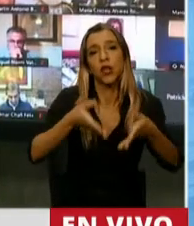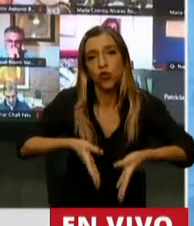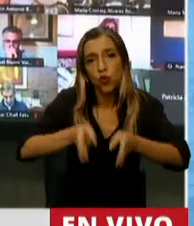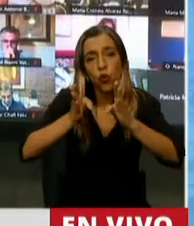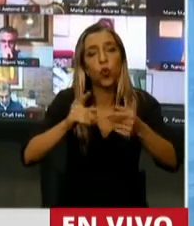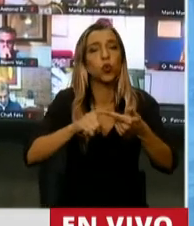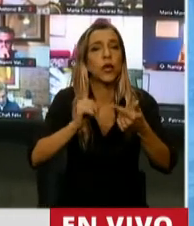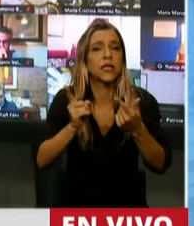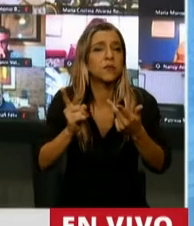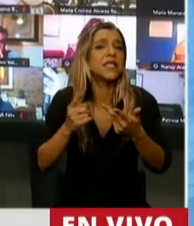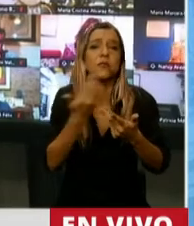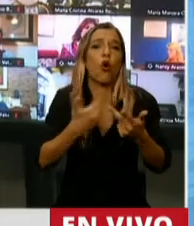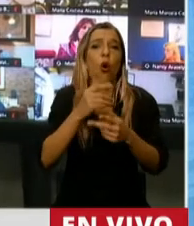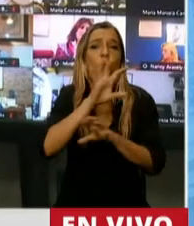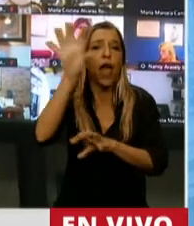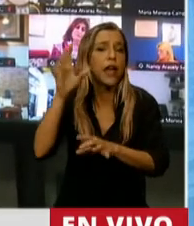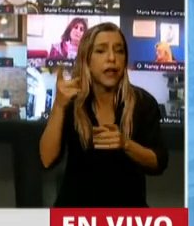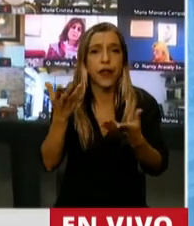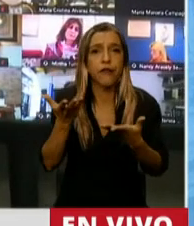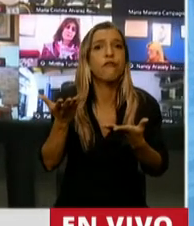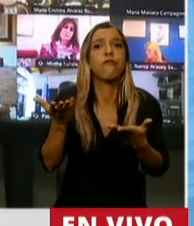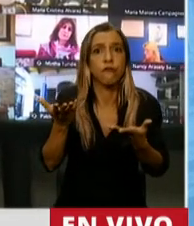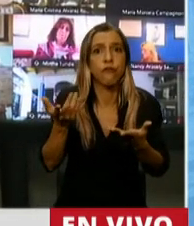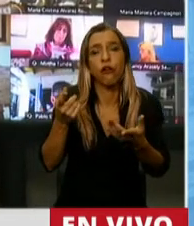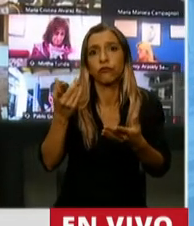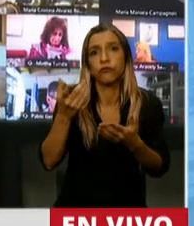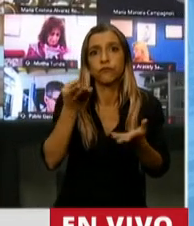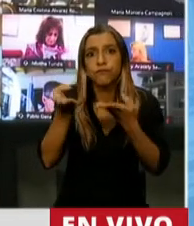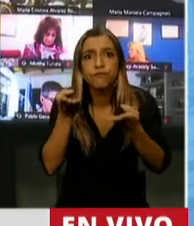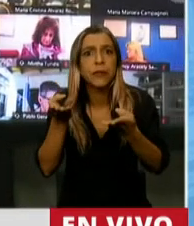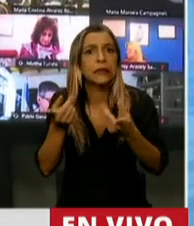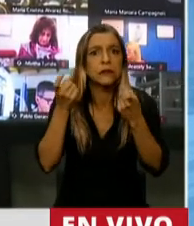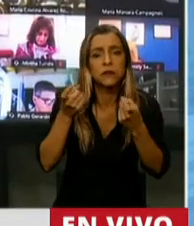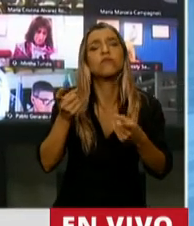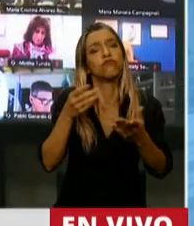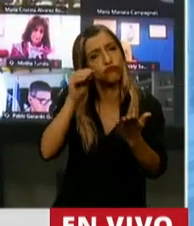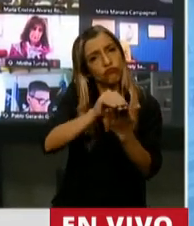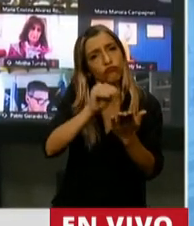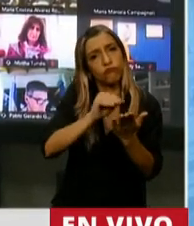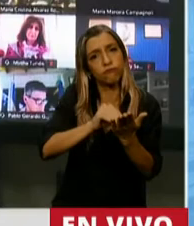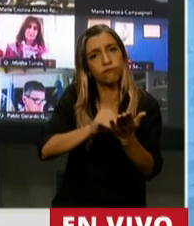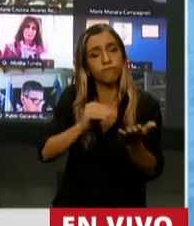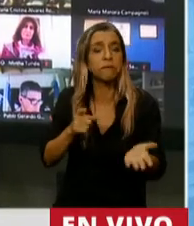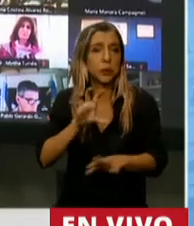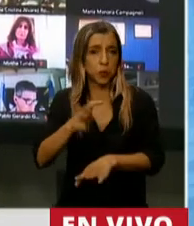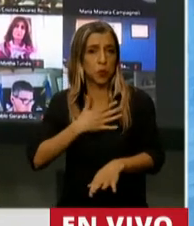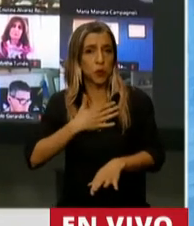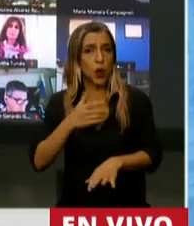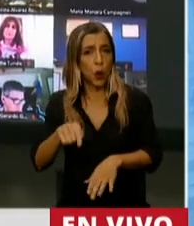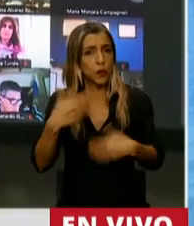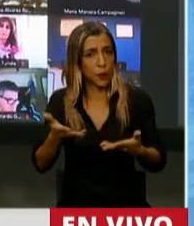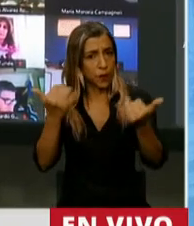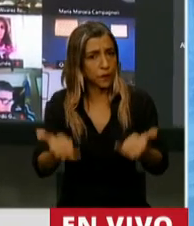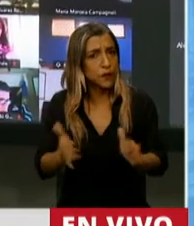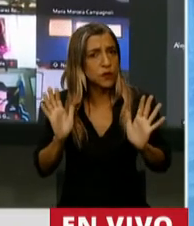gobernadores reclaman permanentemente. Están puestos en este presupuesto y mi provincia se ve muy beneficiada. Pero la verdad